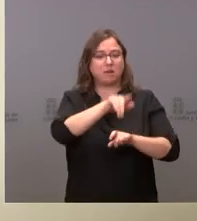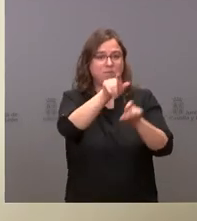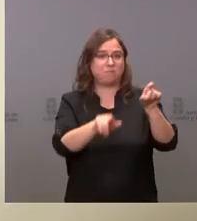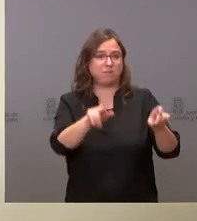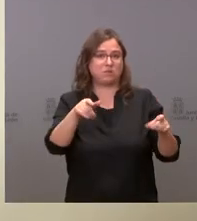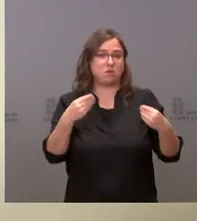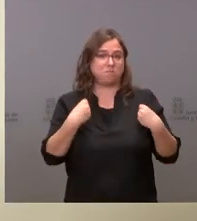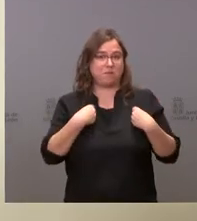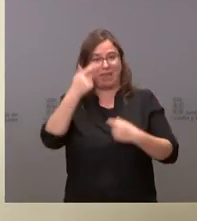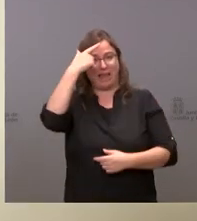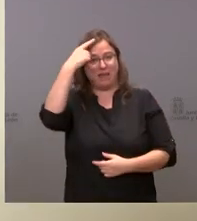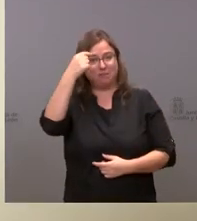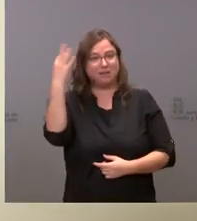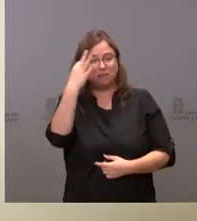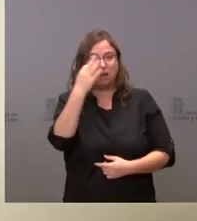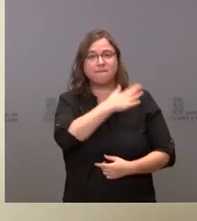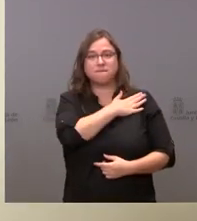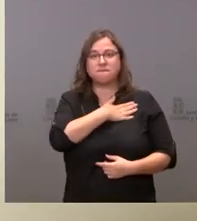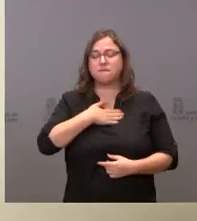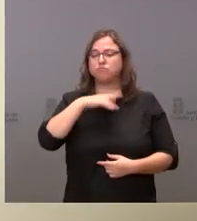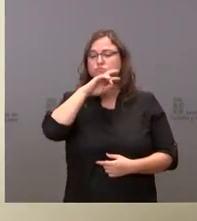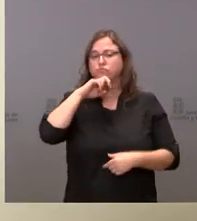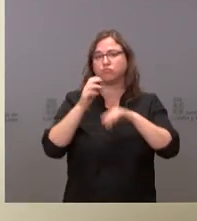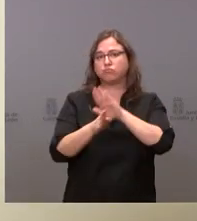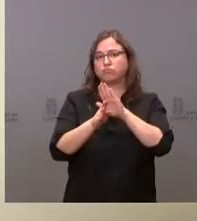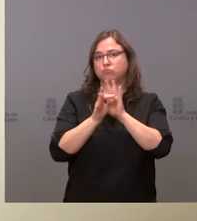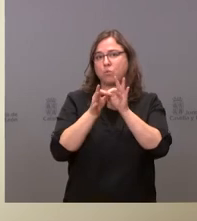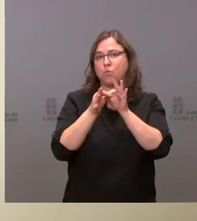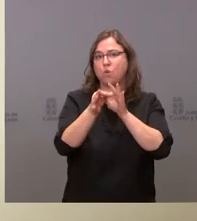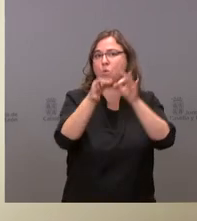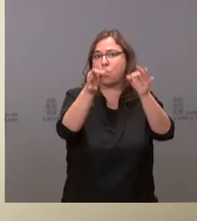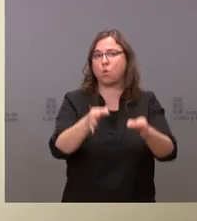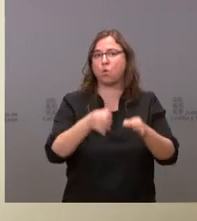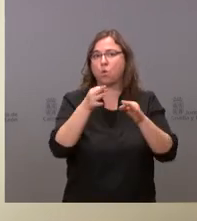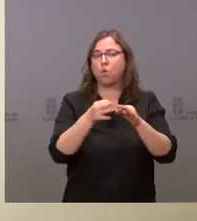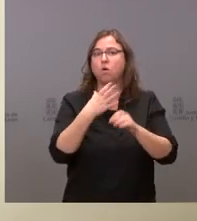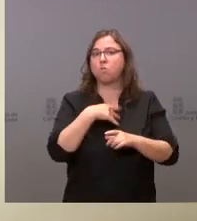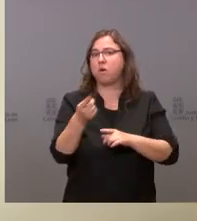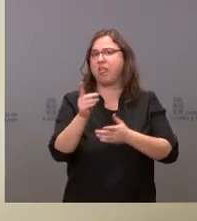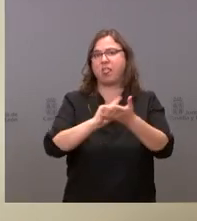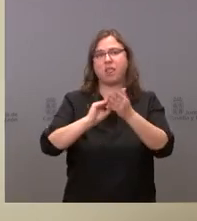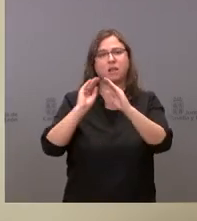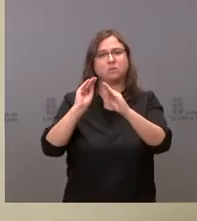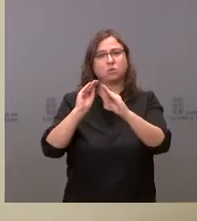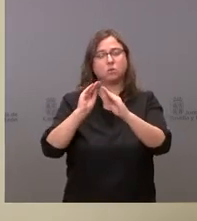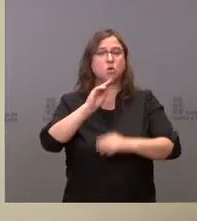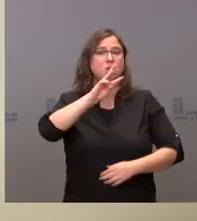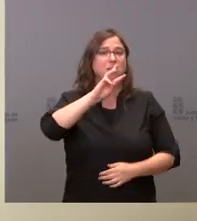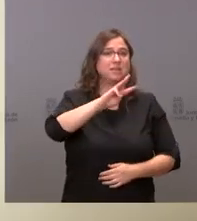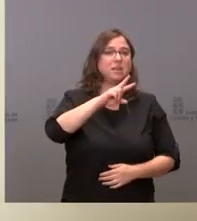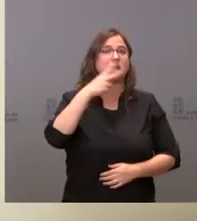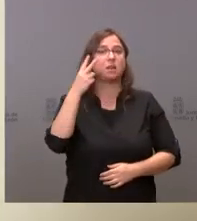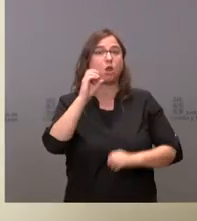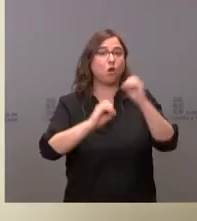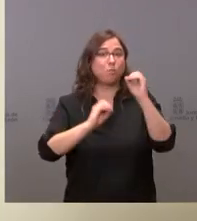de la provincia de Ávila es continuar en una senda que les está permitiendo presentar unas cifras de hoy del 32% del